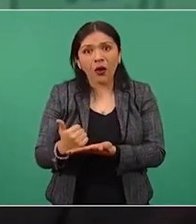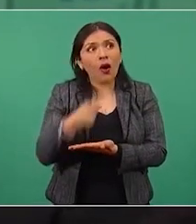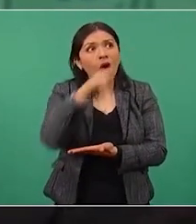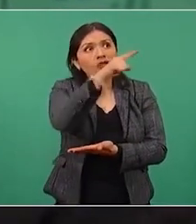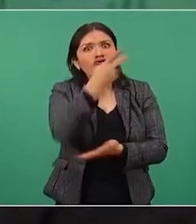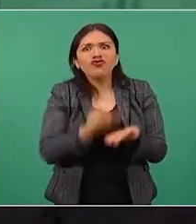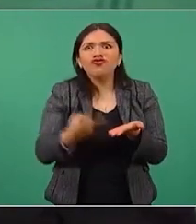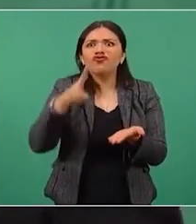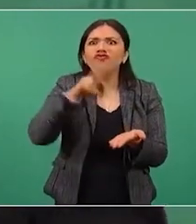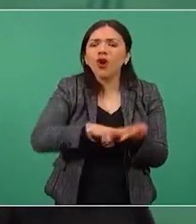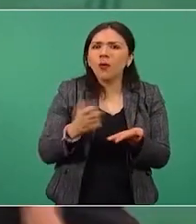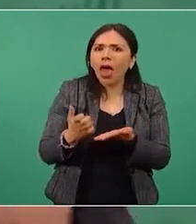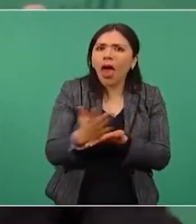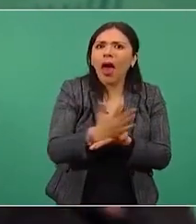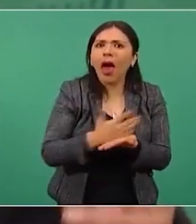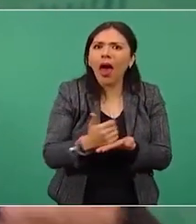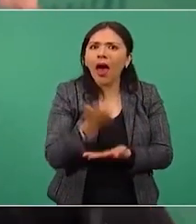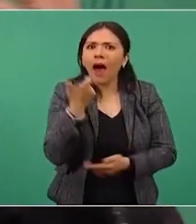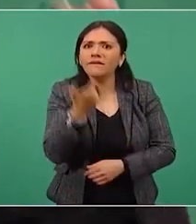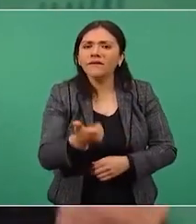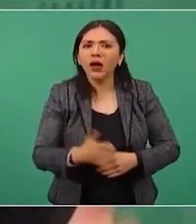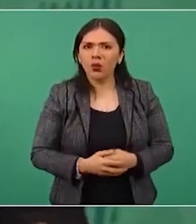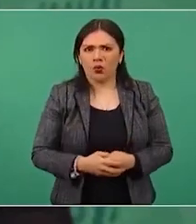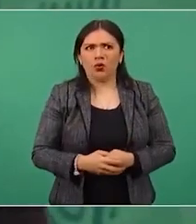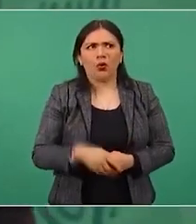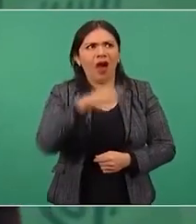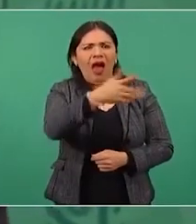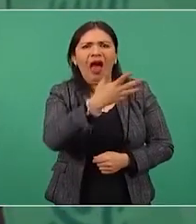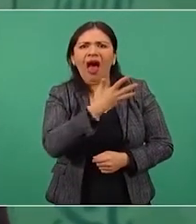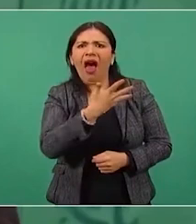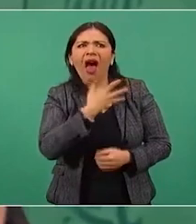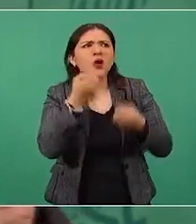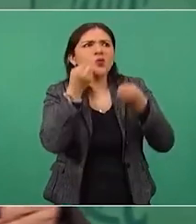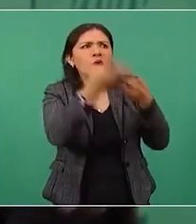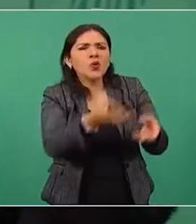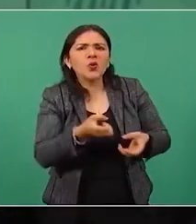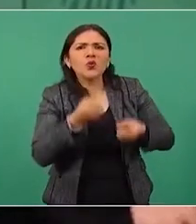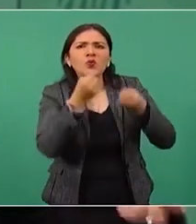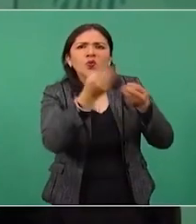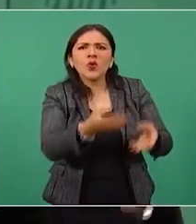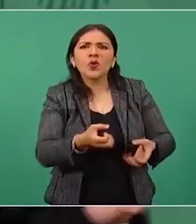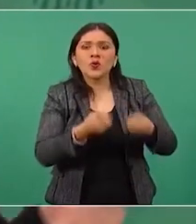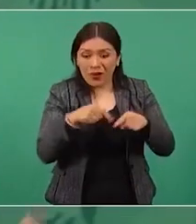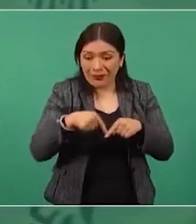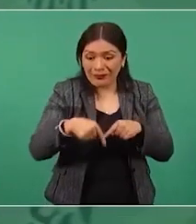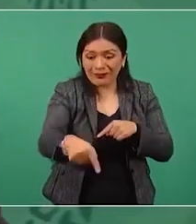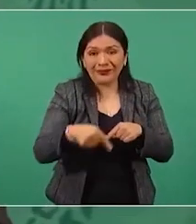y tienen muchísimas prestaciones, ahora de fin de año,